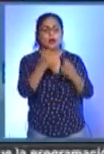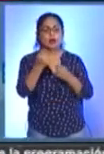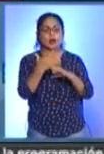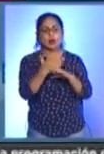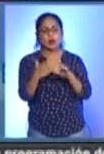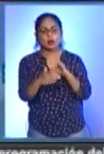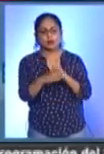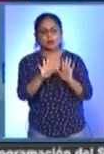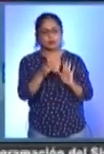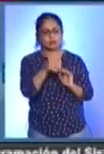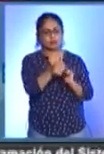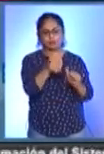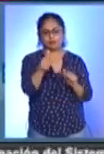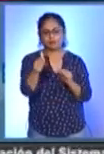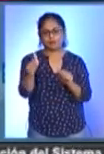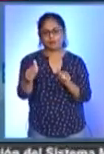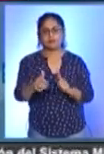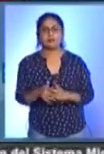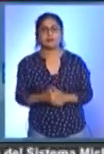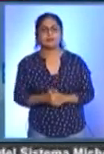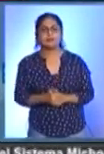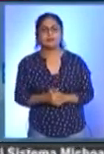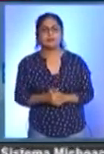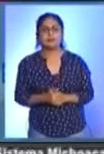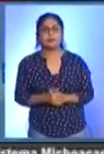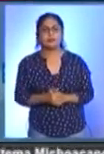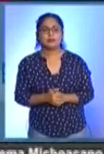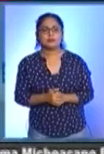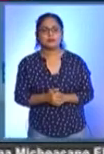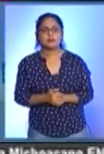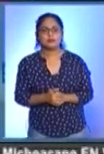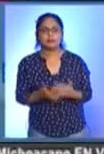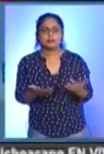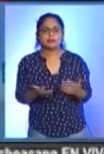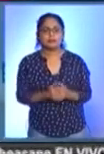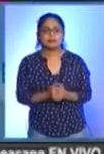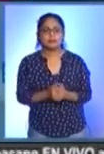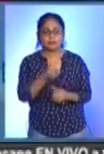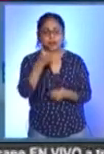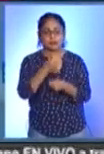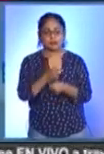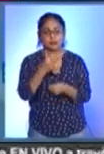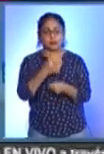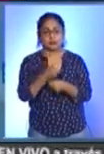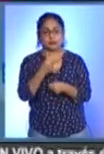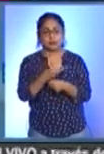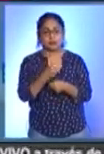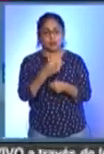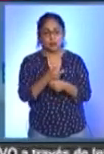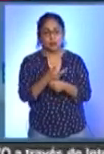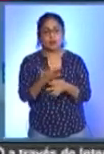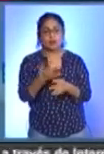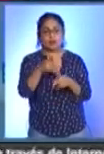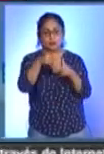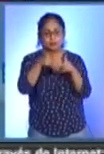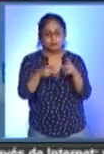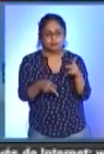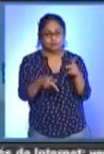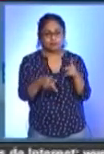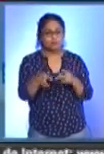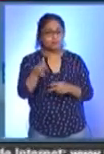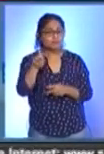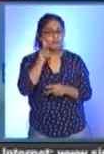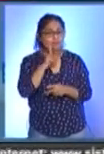particulares. Es decir, en un segundo momento del